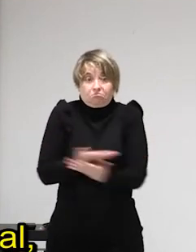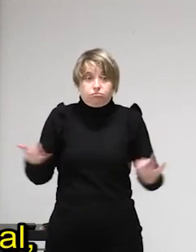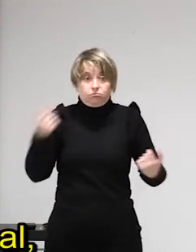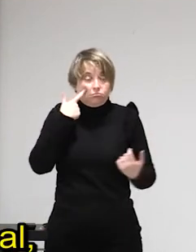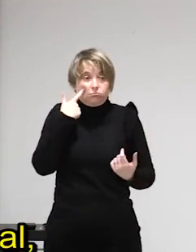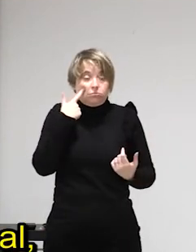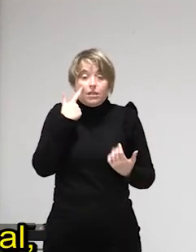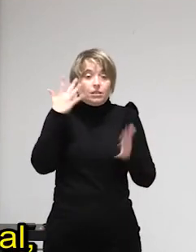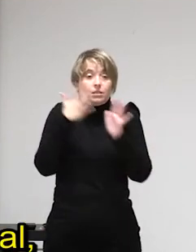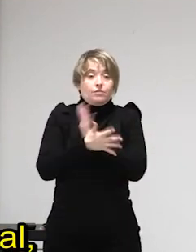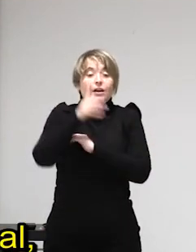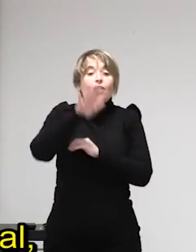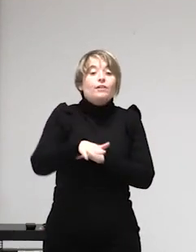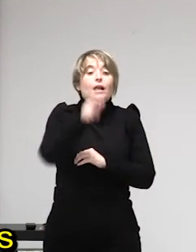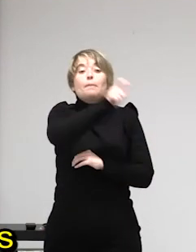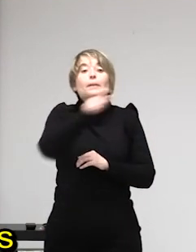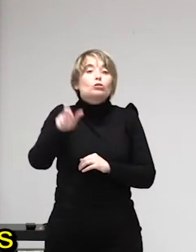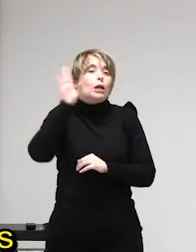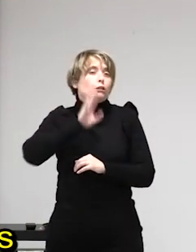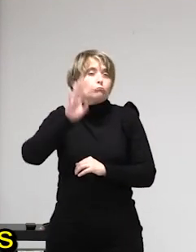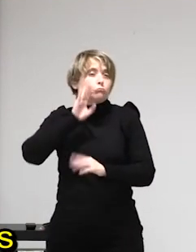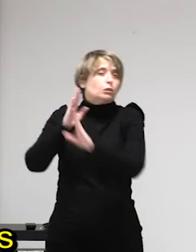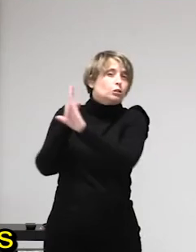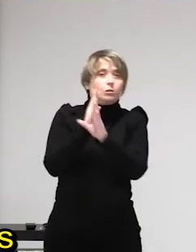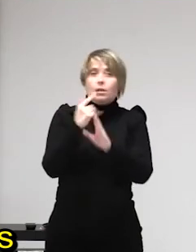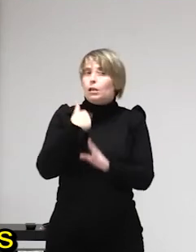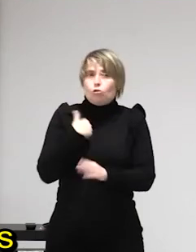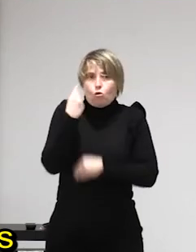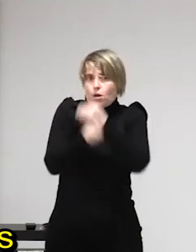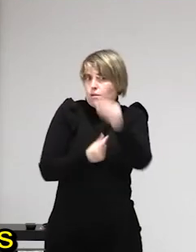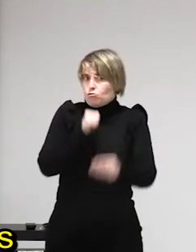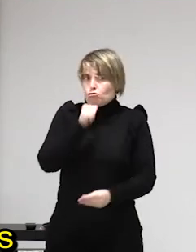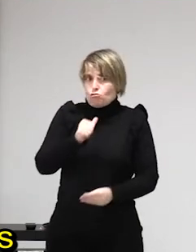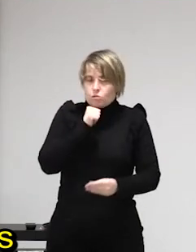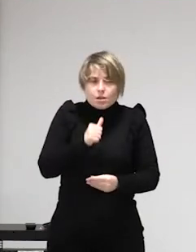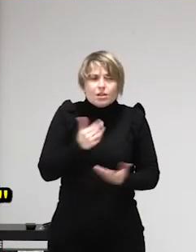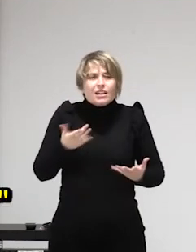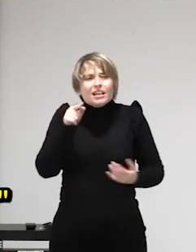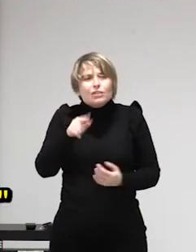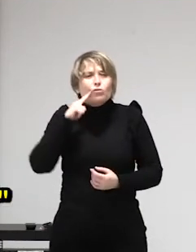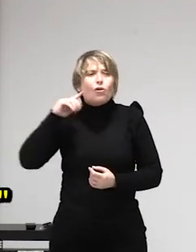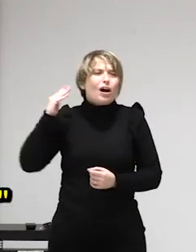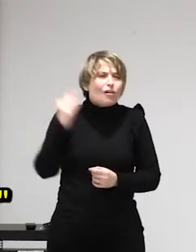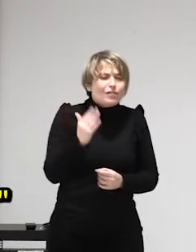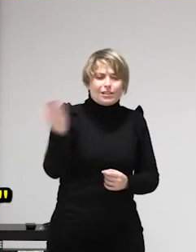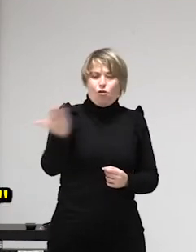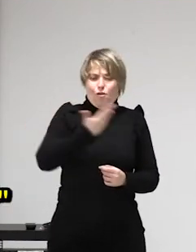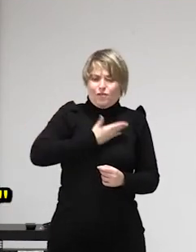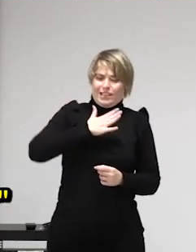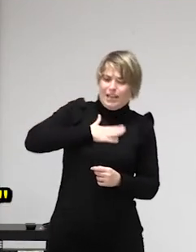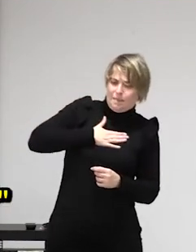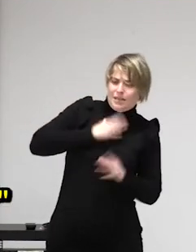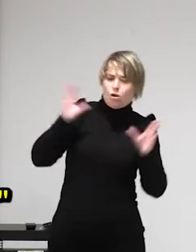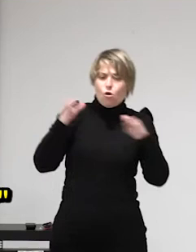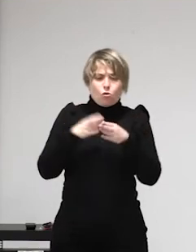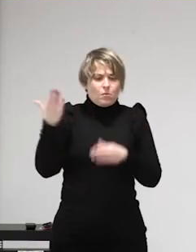si no abordamos un debate más global metiendo también obviamente también la situación de las mujeres migrantes de las mujeres en situación irregular